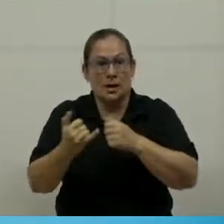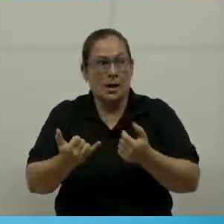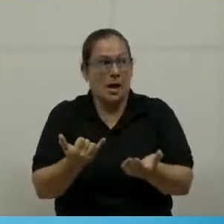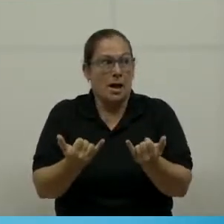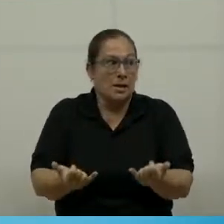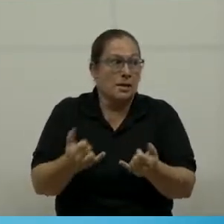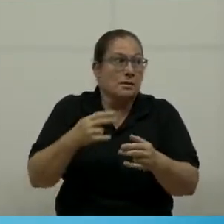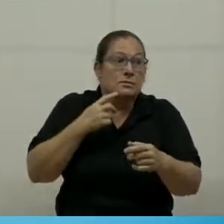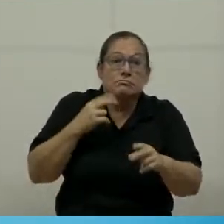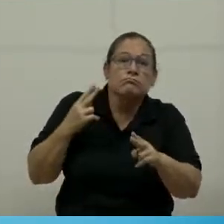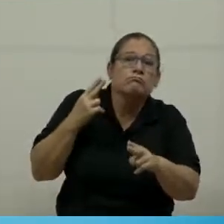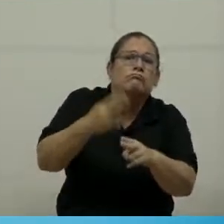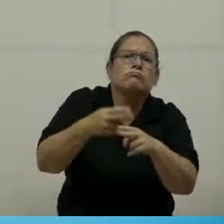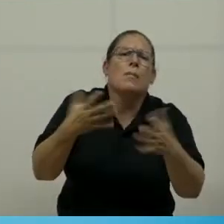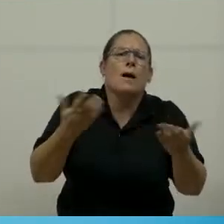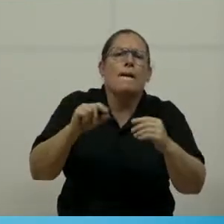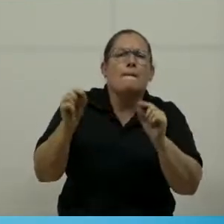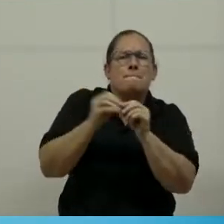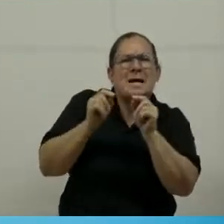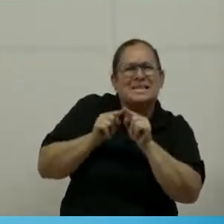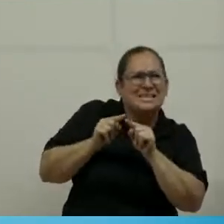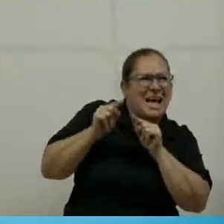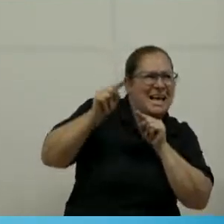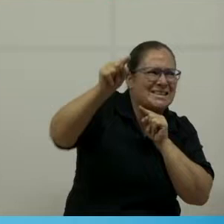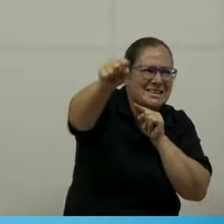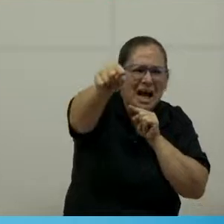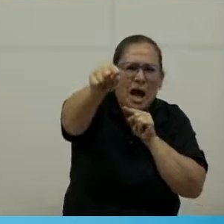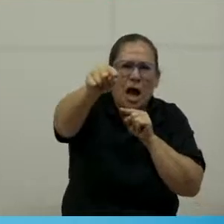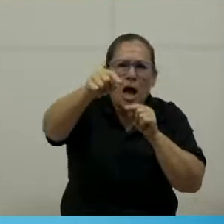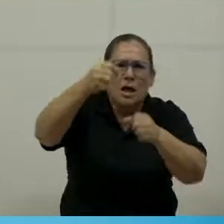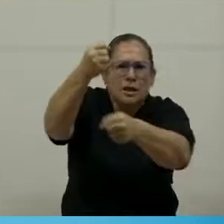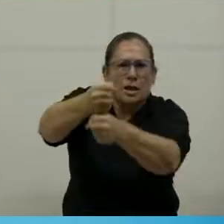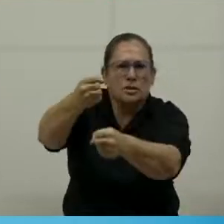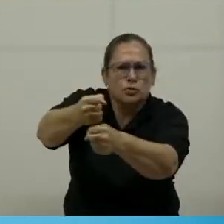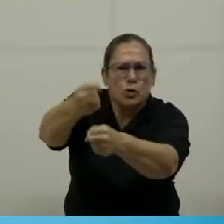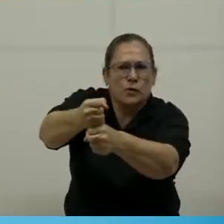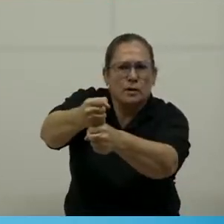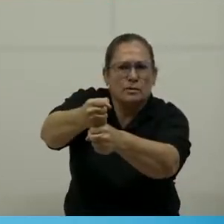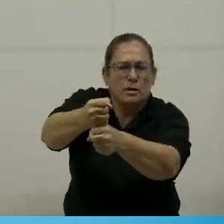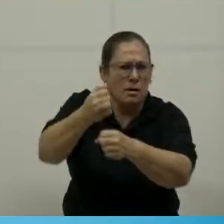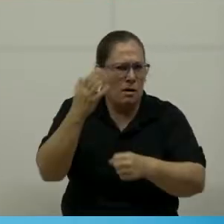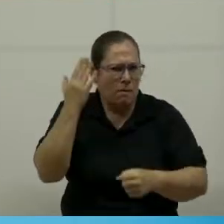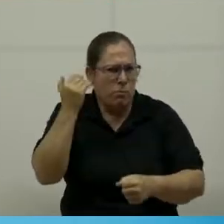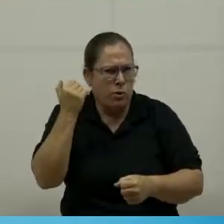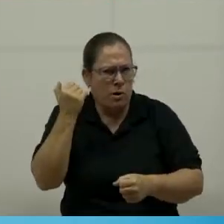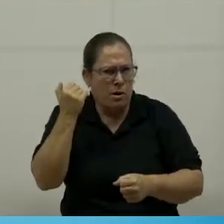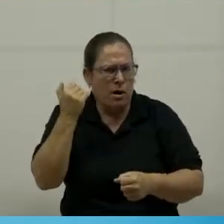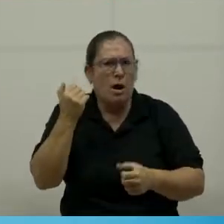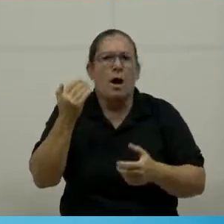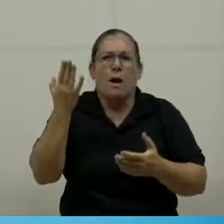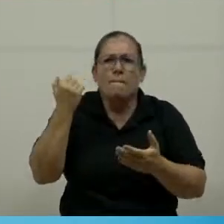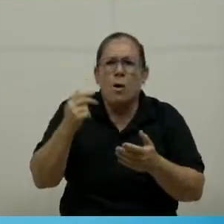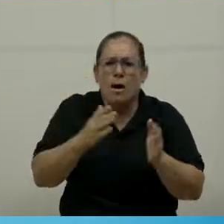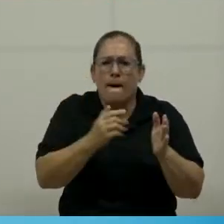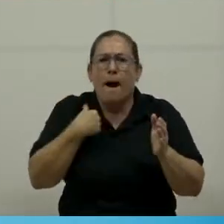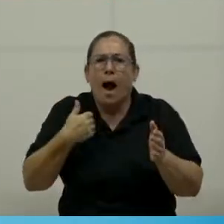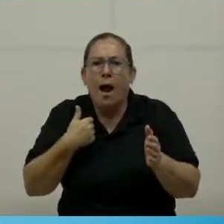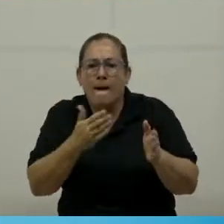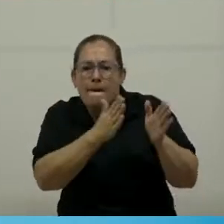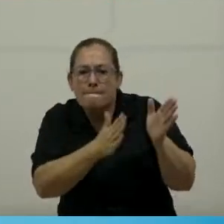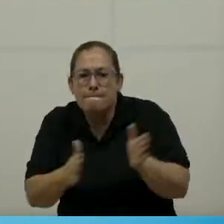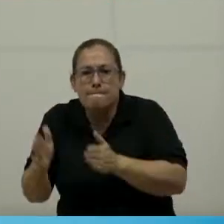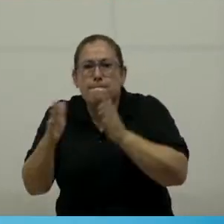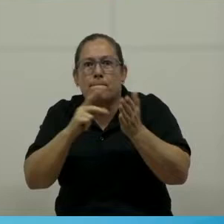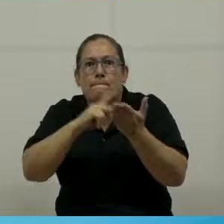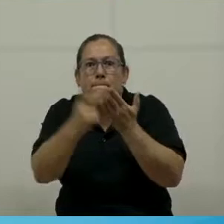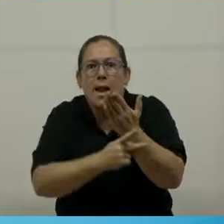Más Allá de las Obras. ¿Por qué Más Allá de las Obras? Porque no queremos solo hacer las obras. Esto para hacerlo tiene que tener un plan de acción con visión de negocio. ¿Verdad?